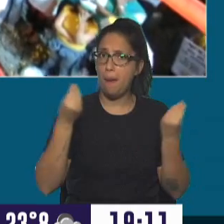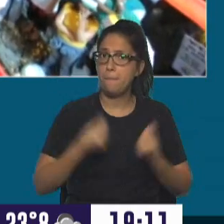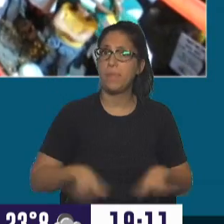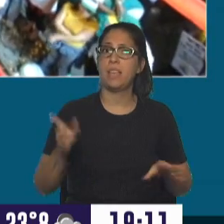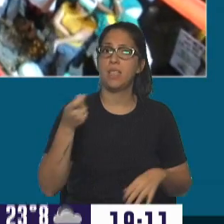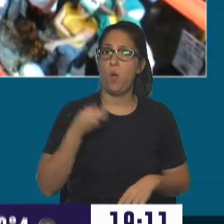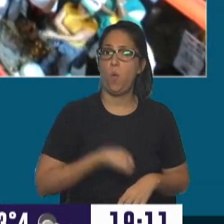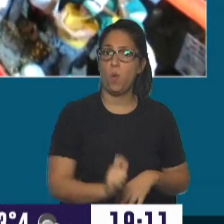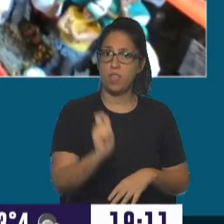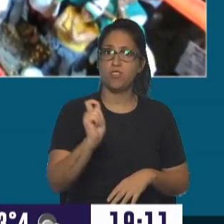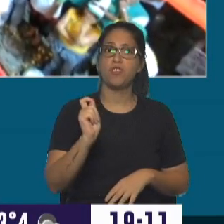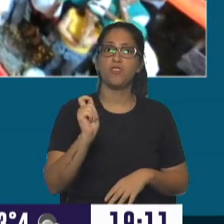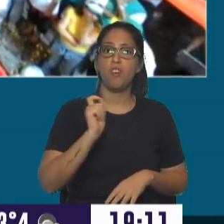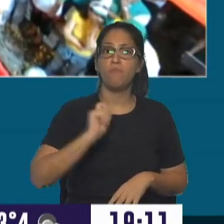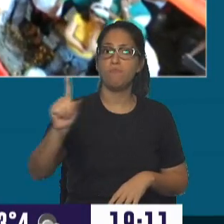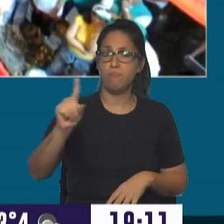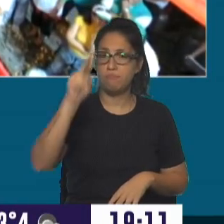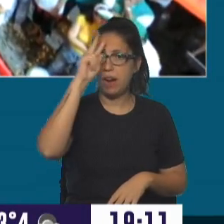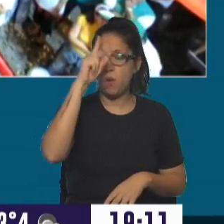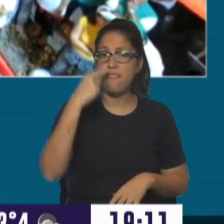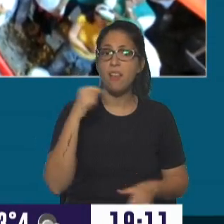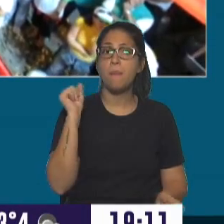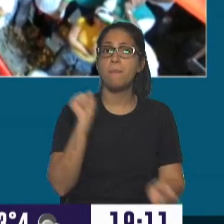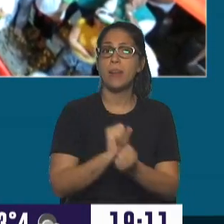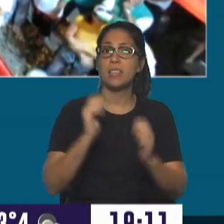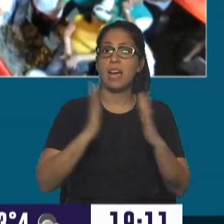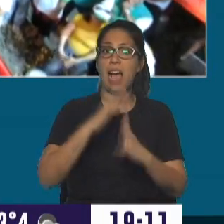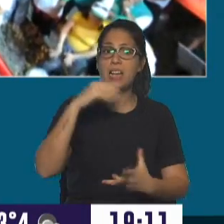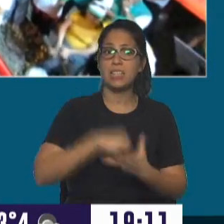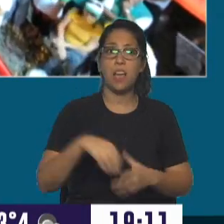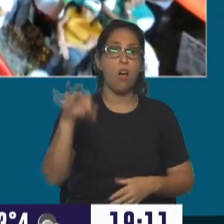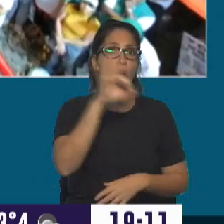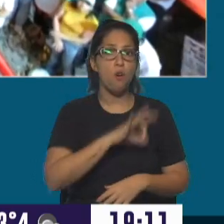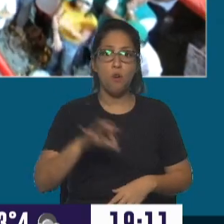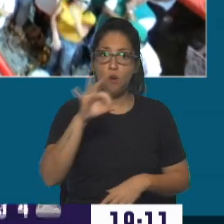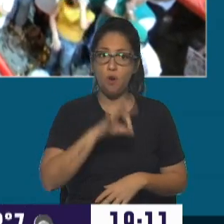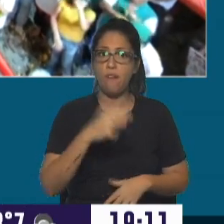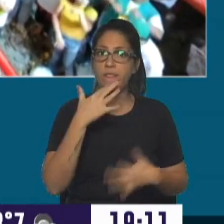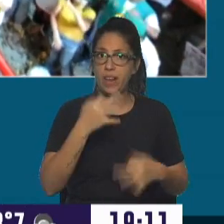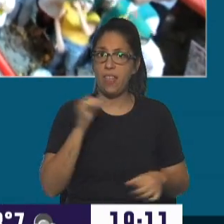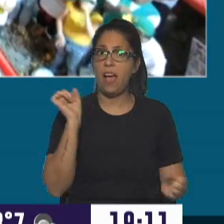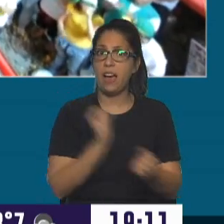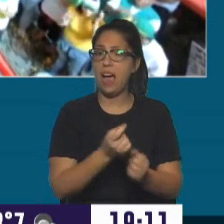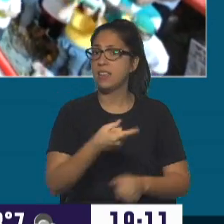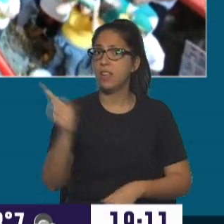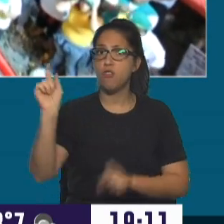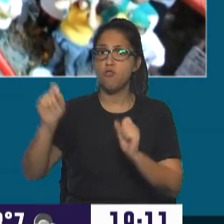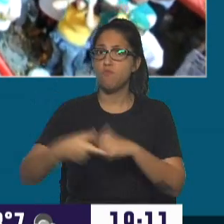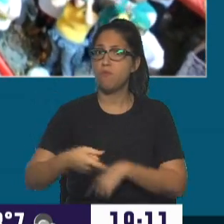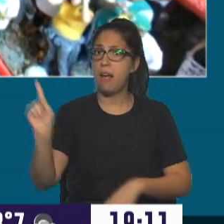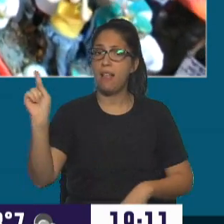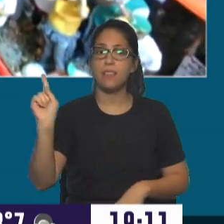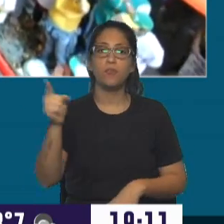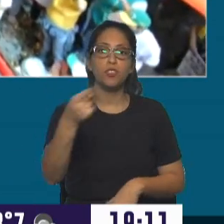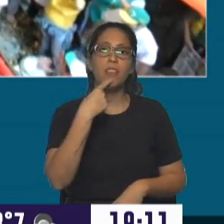el juicio. decir que la duda está en si va a recibir prisión domiciliaria o si efectivamente va a ir a la cárcel. Bueno, lo que dice el mandatario